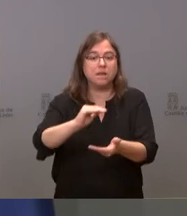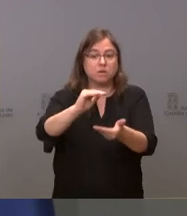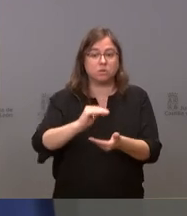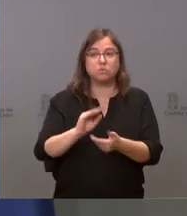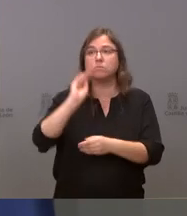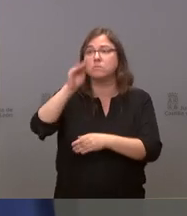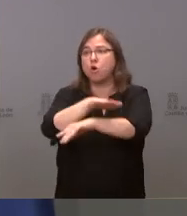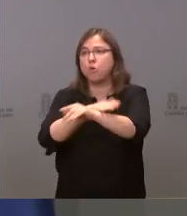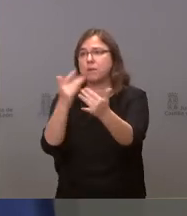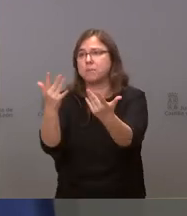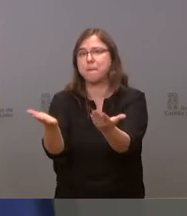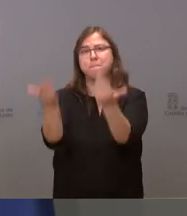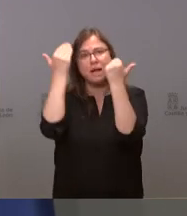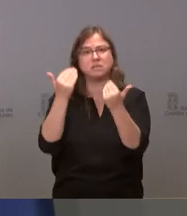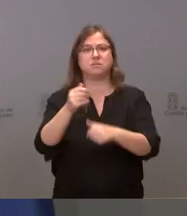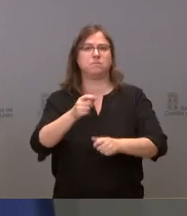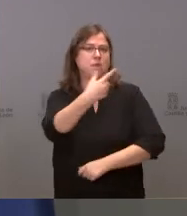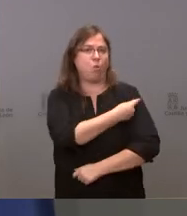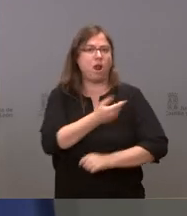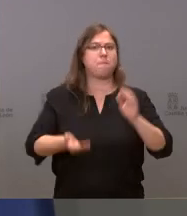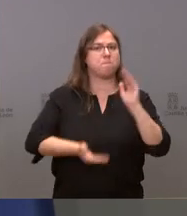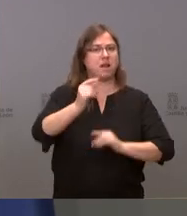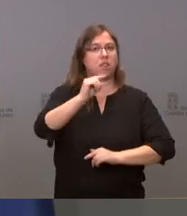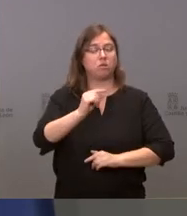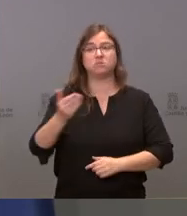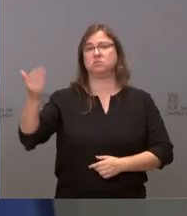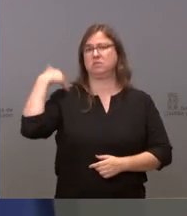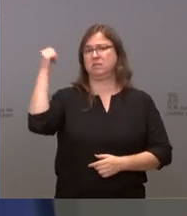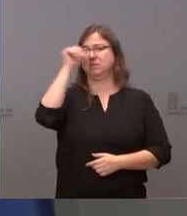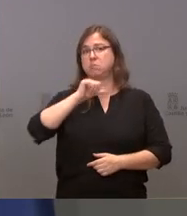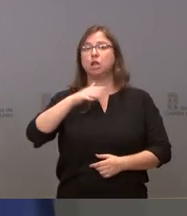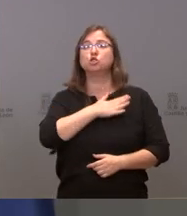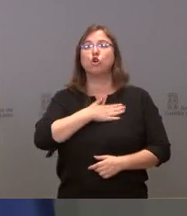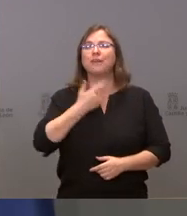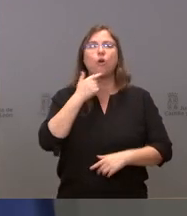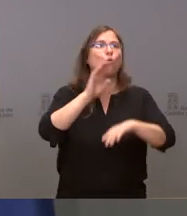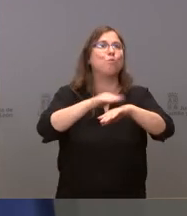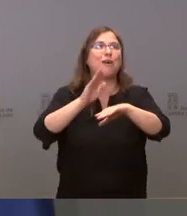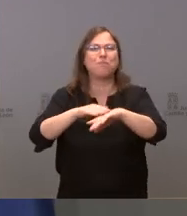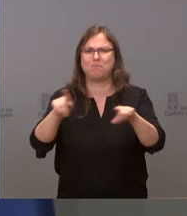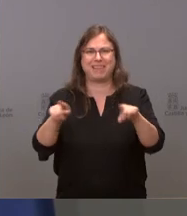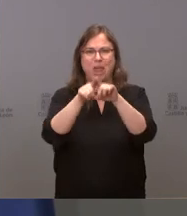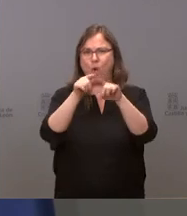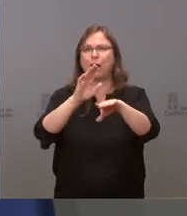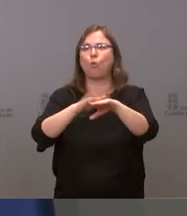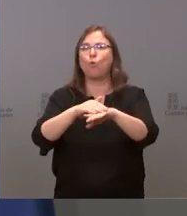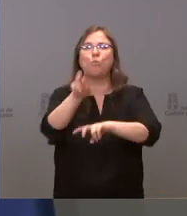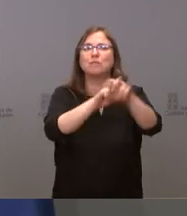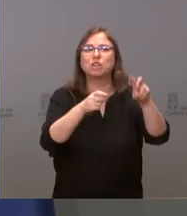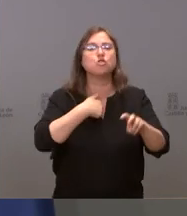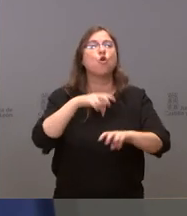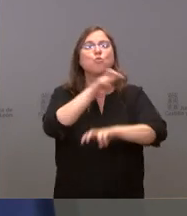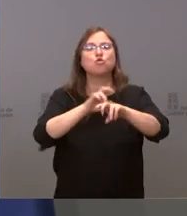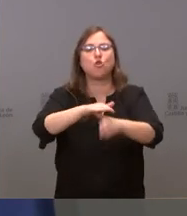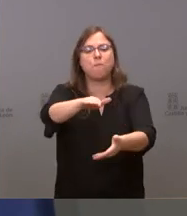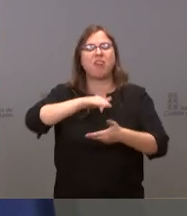suministro. Insisto, yo ya lo dije hace una semana, le digo, ahora, yo no quiero culpables, quiero dosis. No quiero dosis para poder